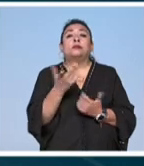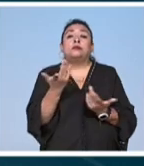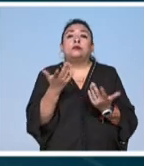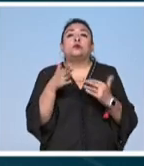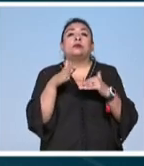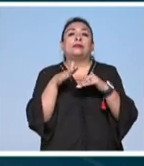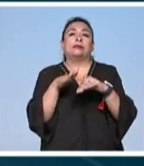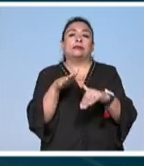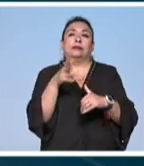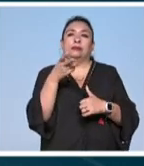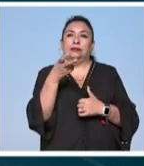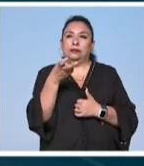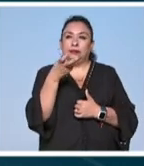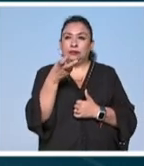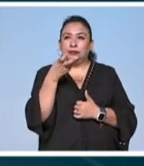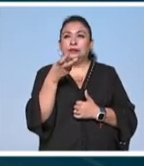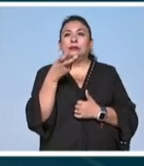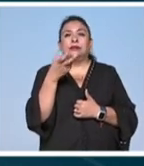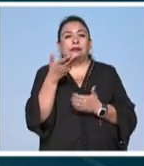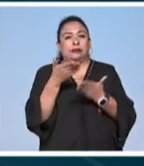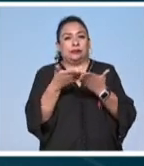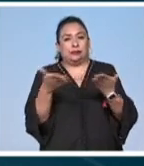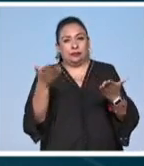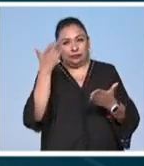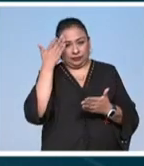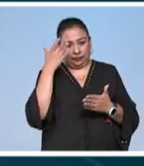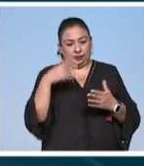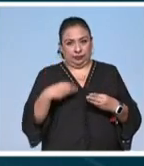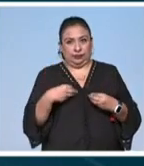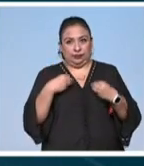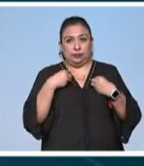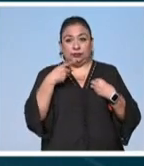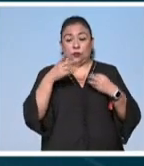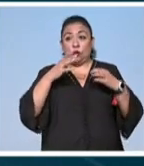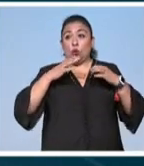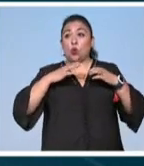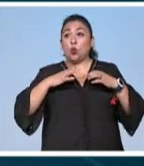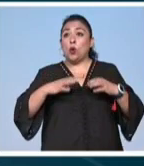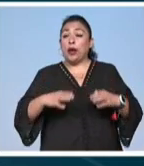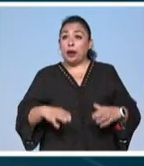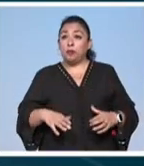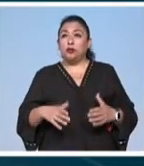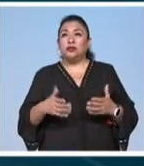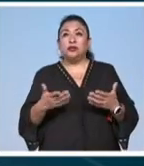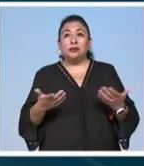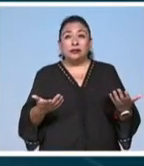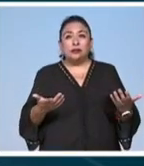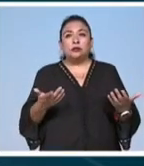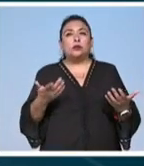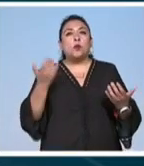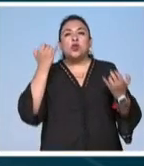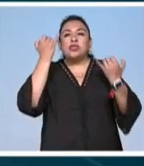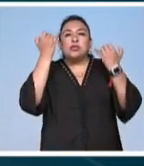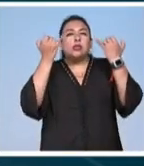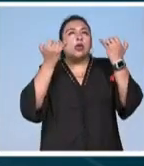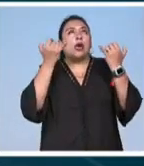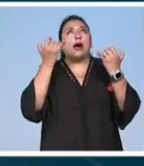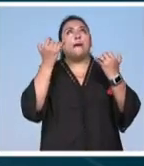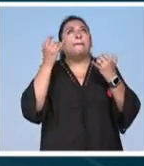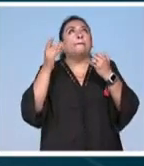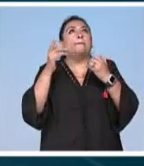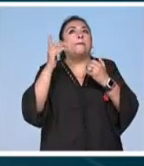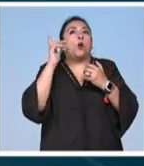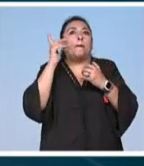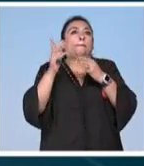tenía que ver con este pues con este momento que estábamos viviendo estos cuerpos son pues son como cuerpos idealizados que